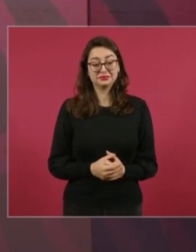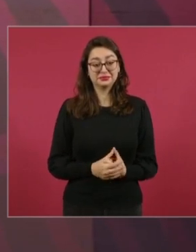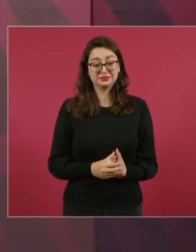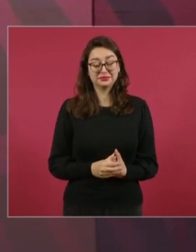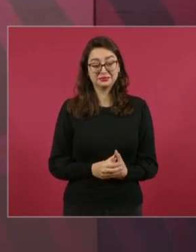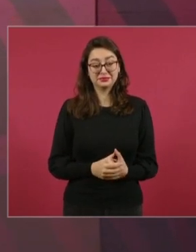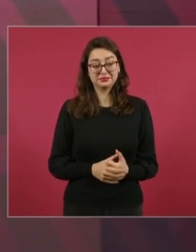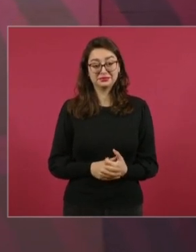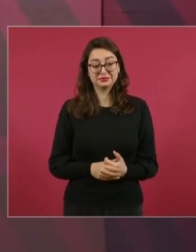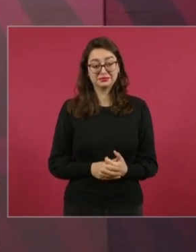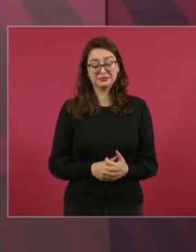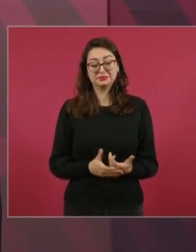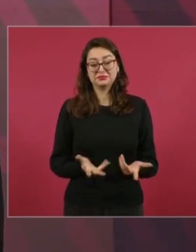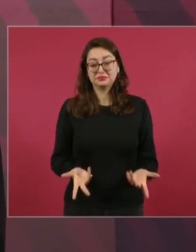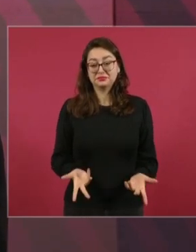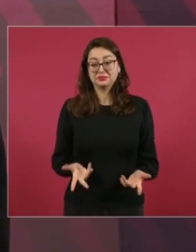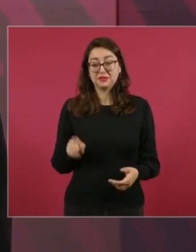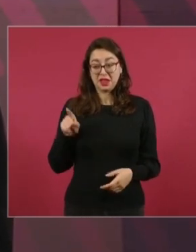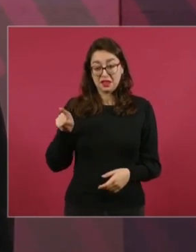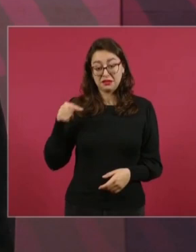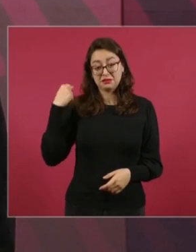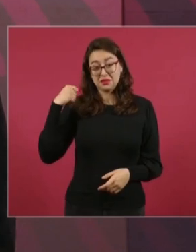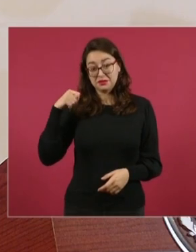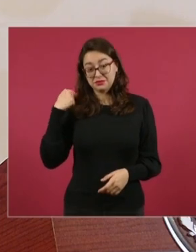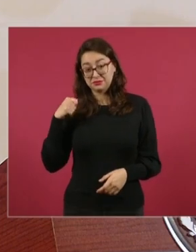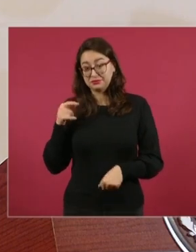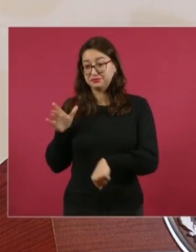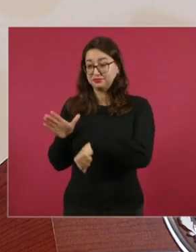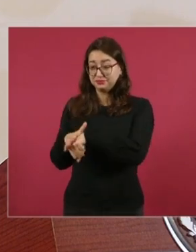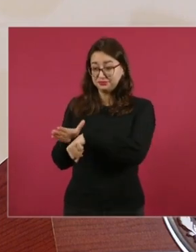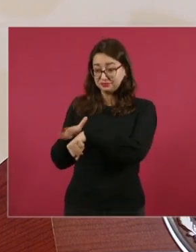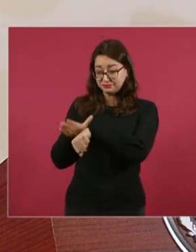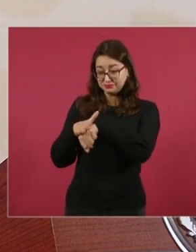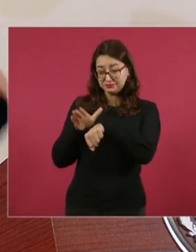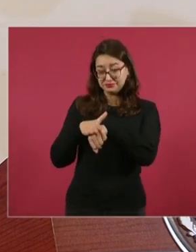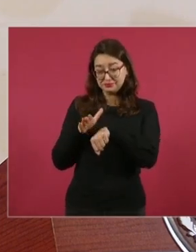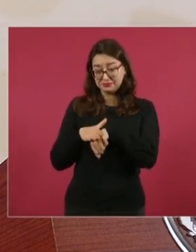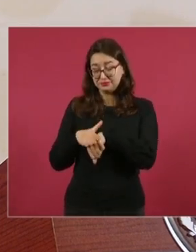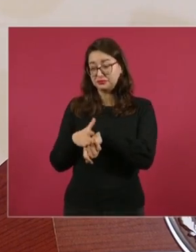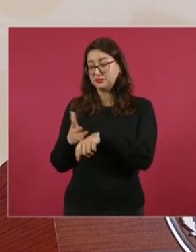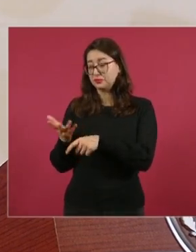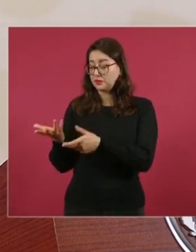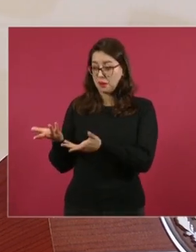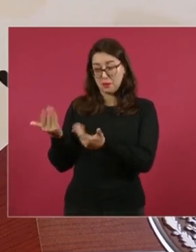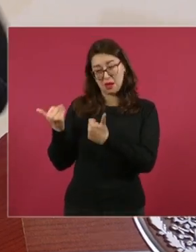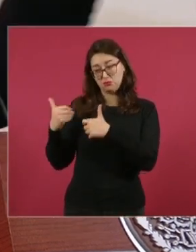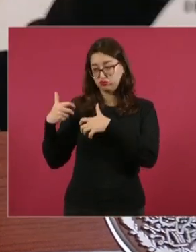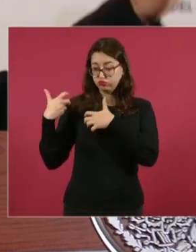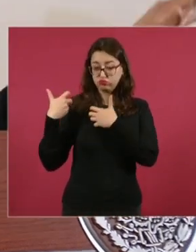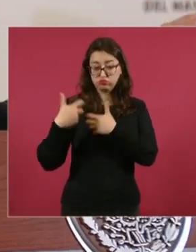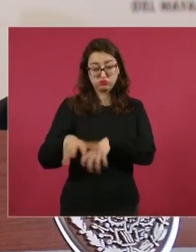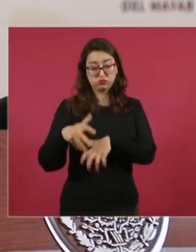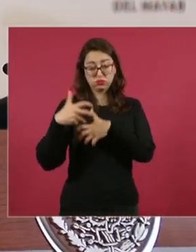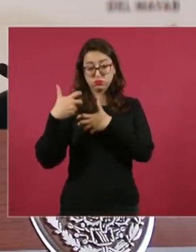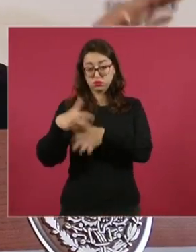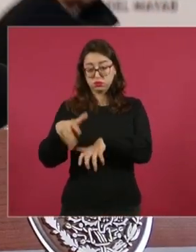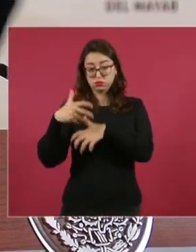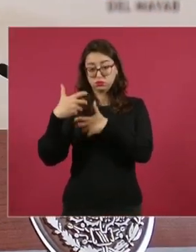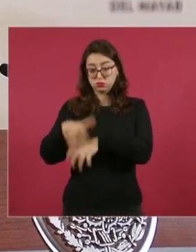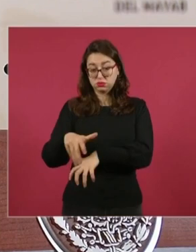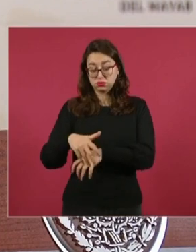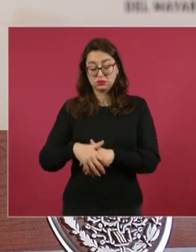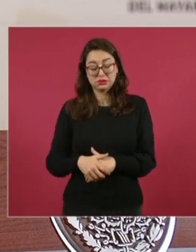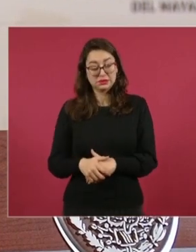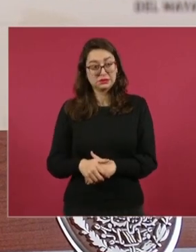Que convocábamos una manifestación, amanecían pasquines en todo Vida Hermosa,